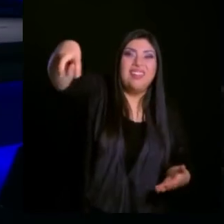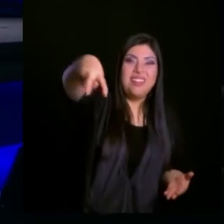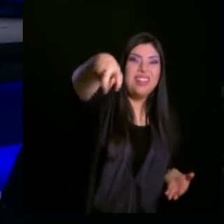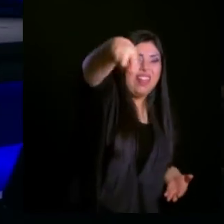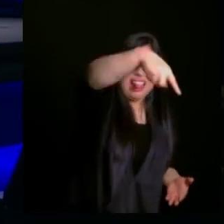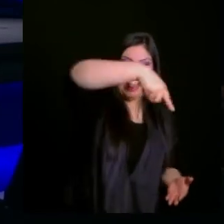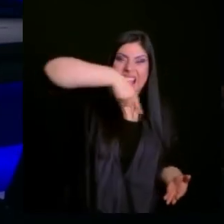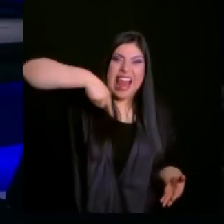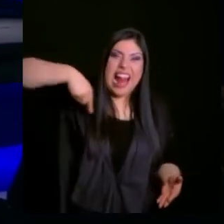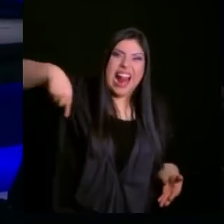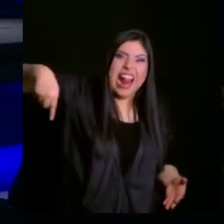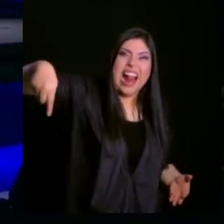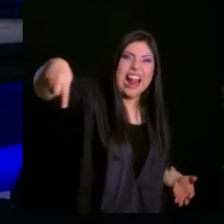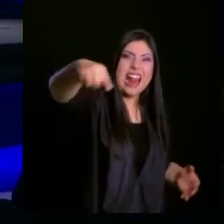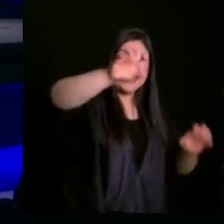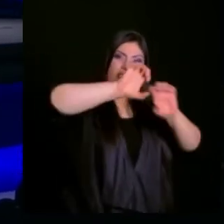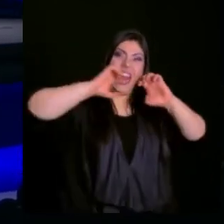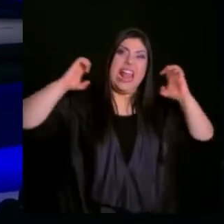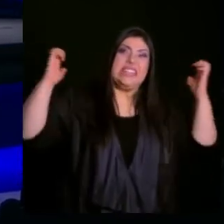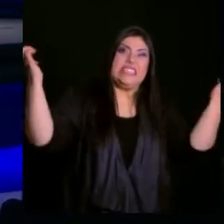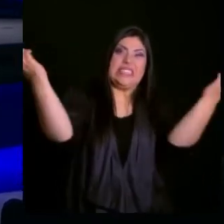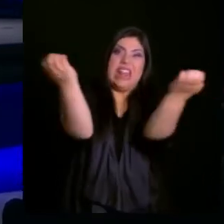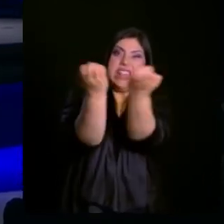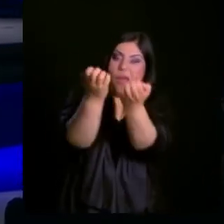eso. Yo tengo que hacer todos los zapíos.